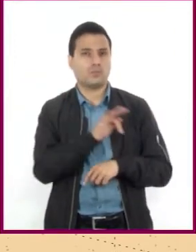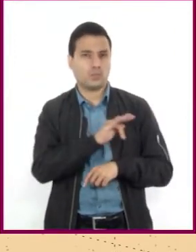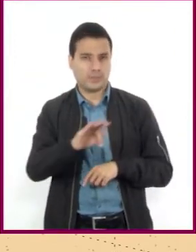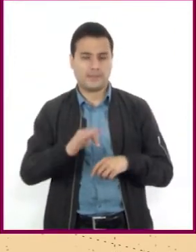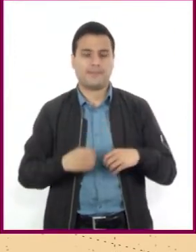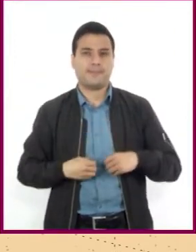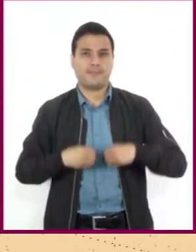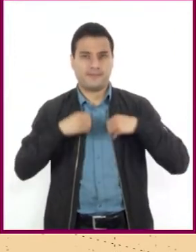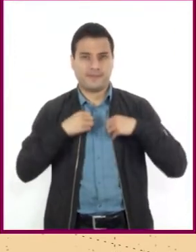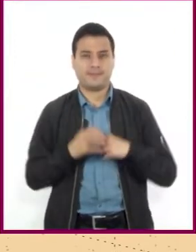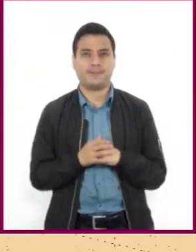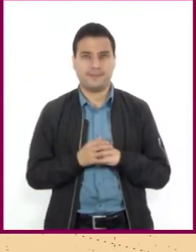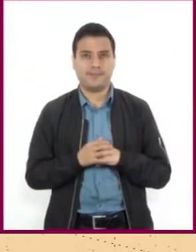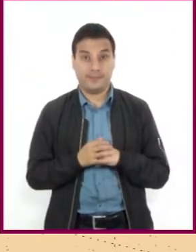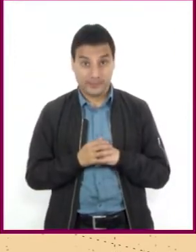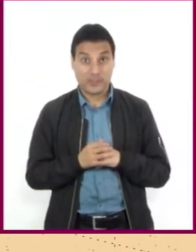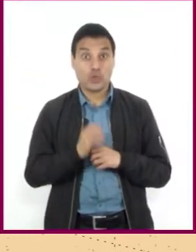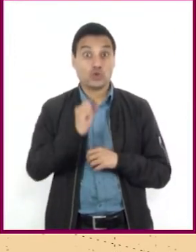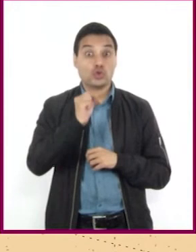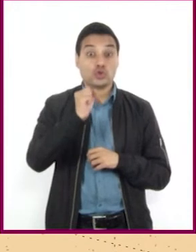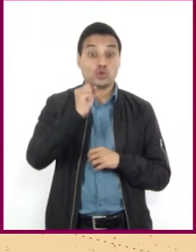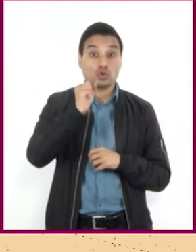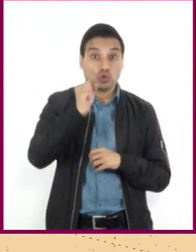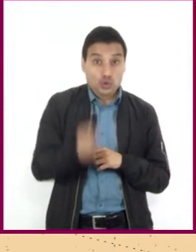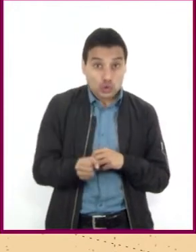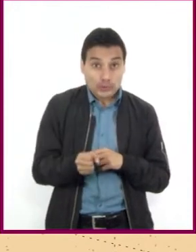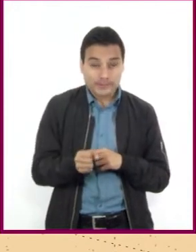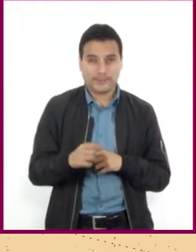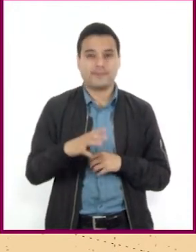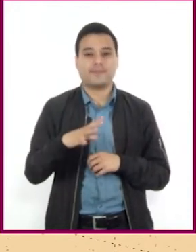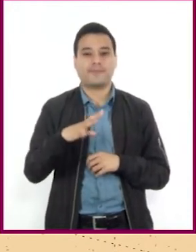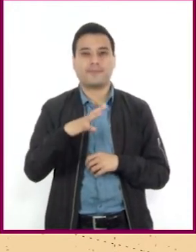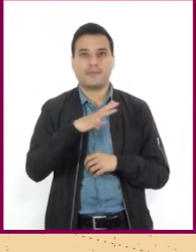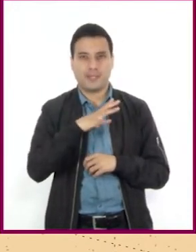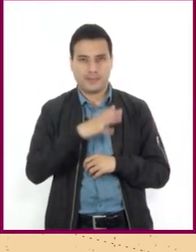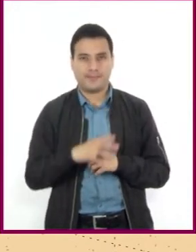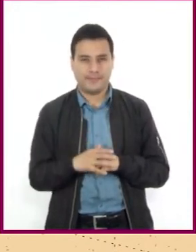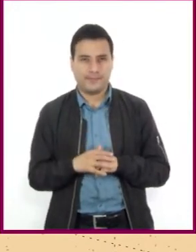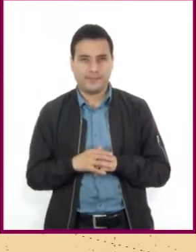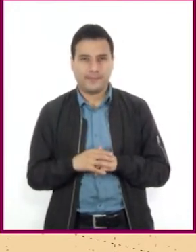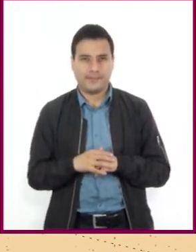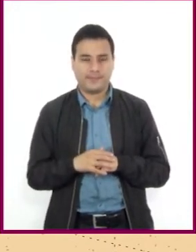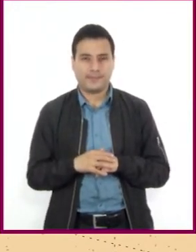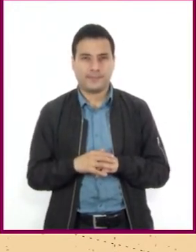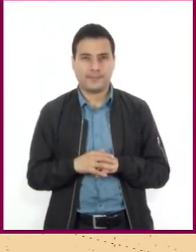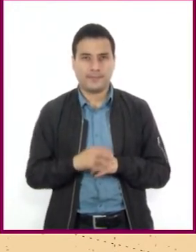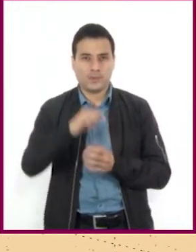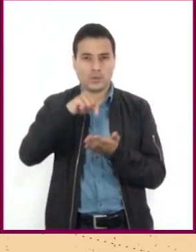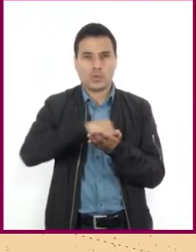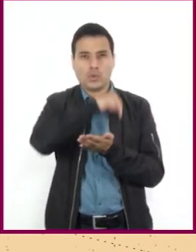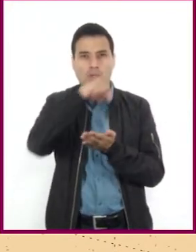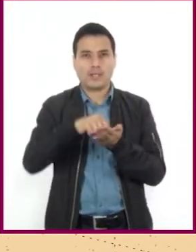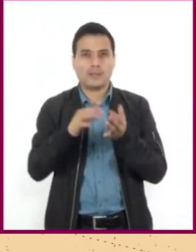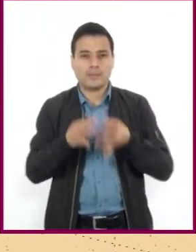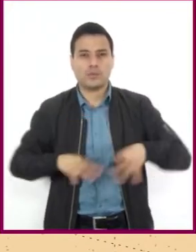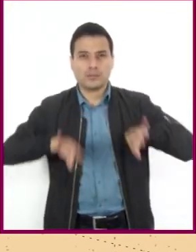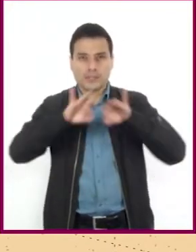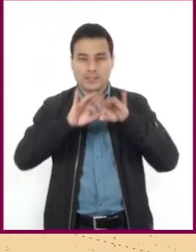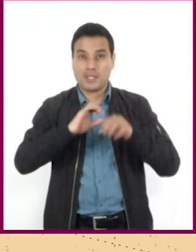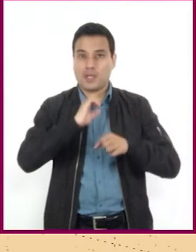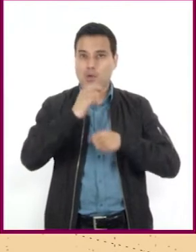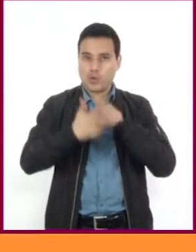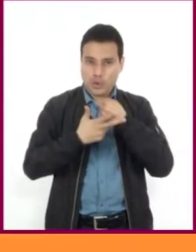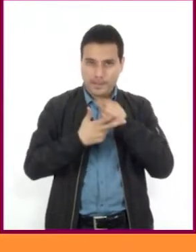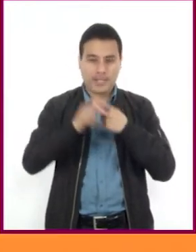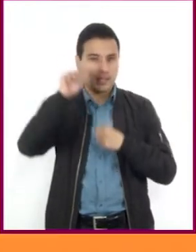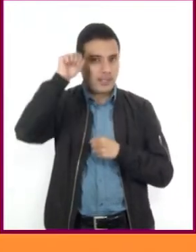tierra al norte y hacia el sur del Mediterráneo. De las partes más sobresalientes se encuentra Europa, Asia y